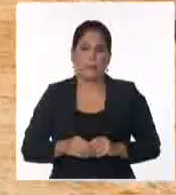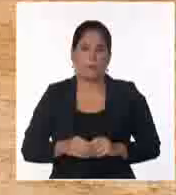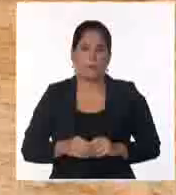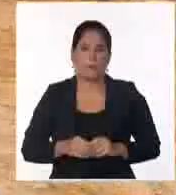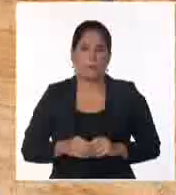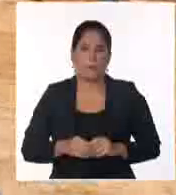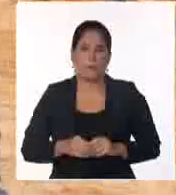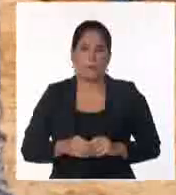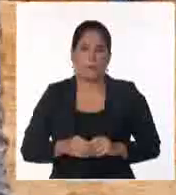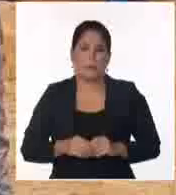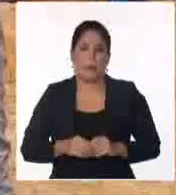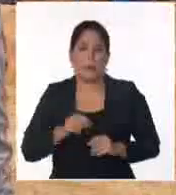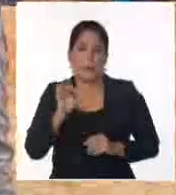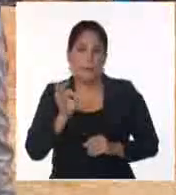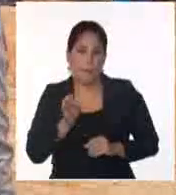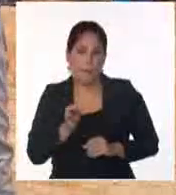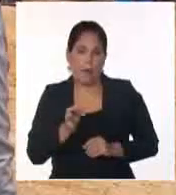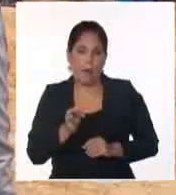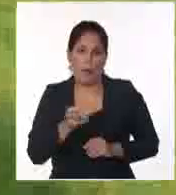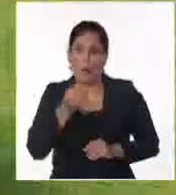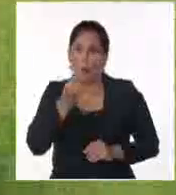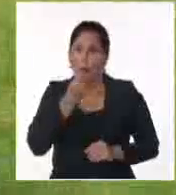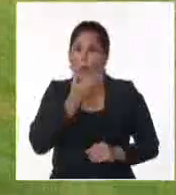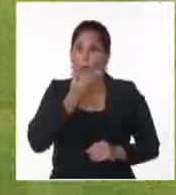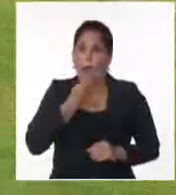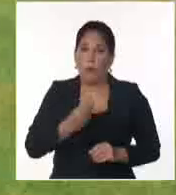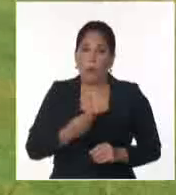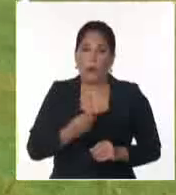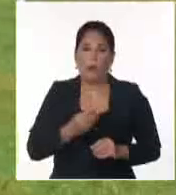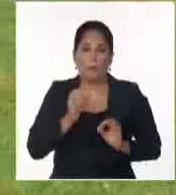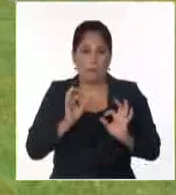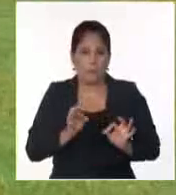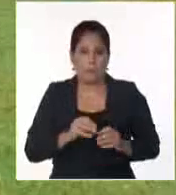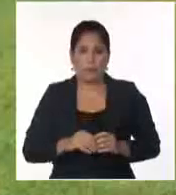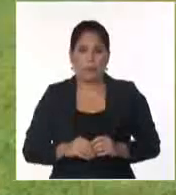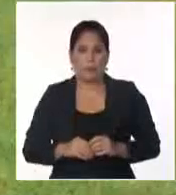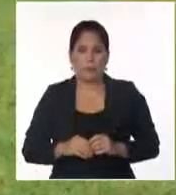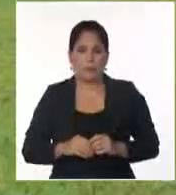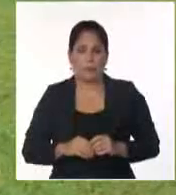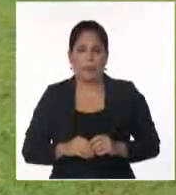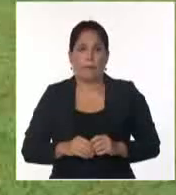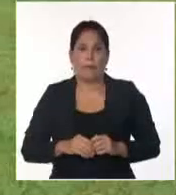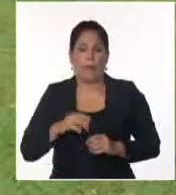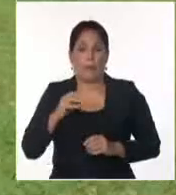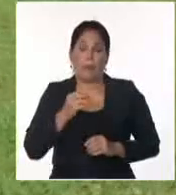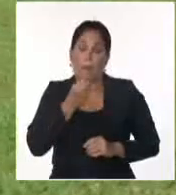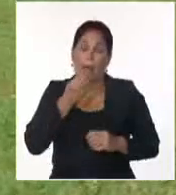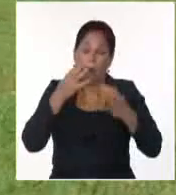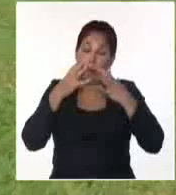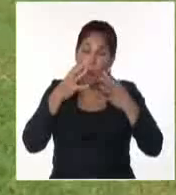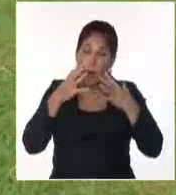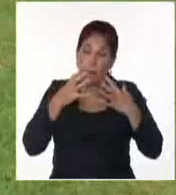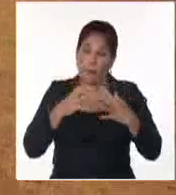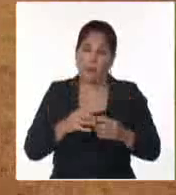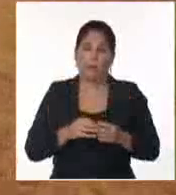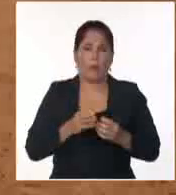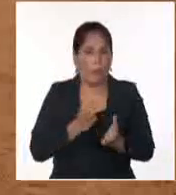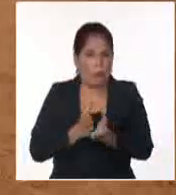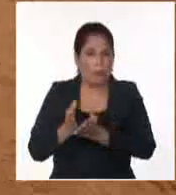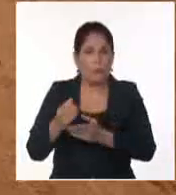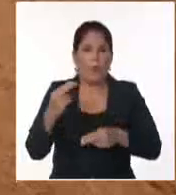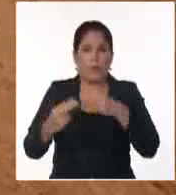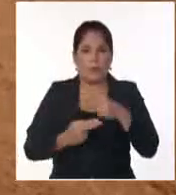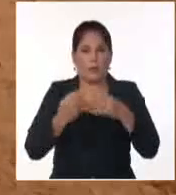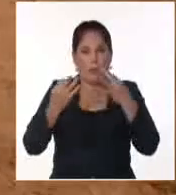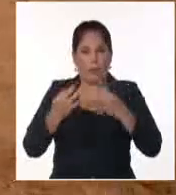otros que son muchos más jóvenes que vienen de aquí, de La Habana y de todo el país. Creo que es importante esto continuar haciéndolo para